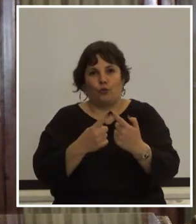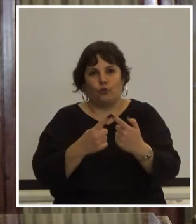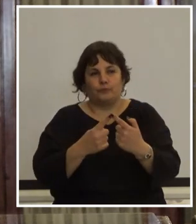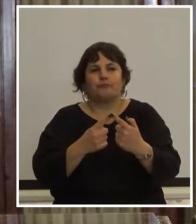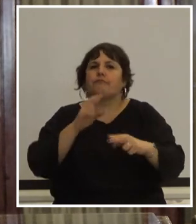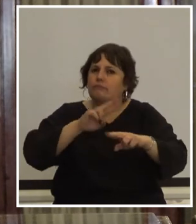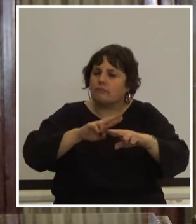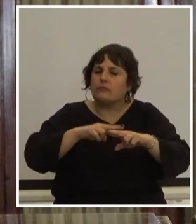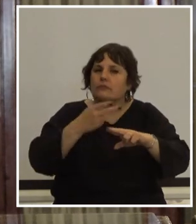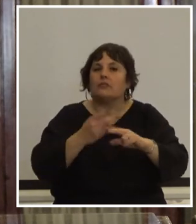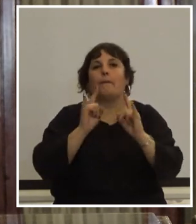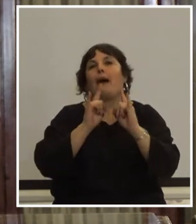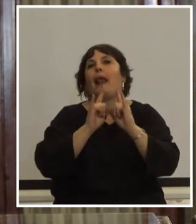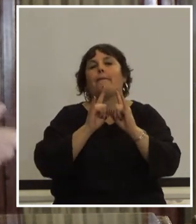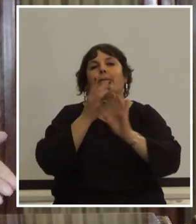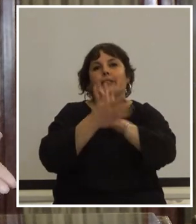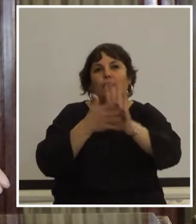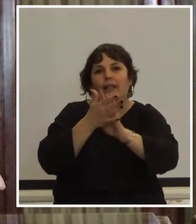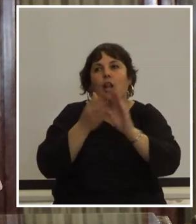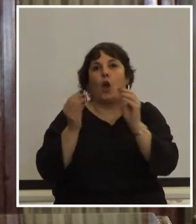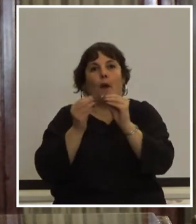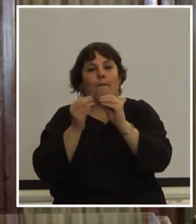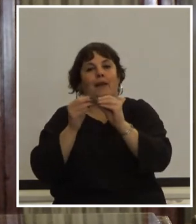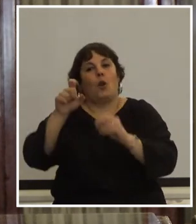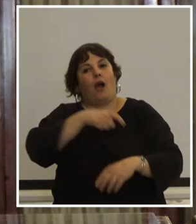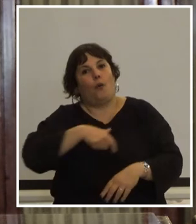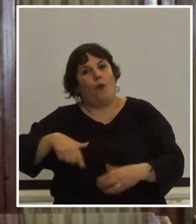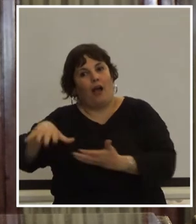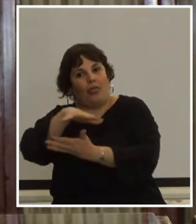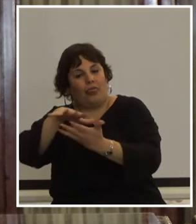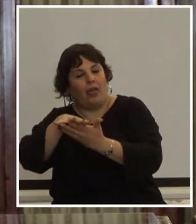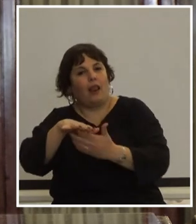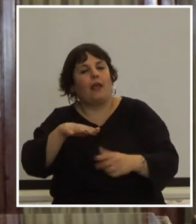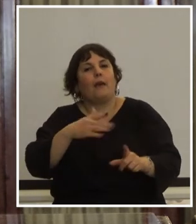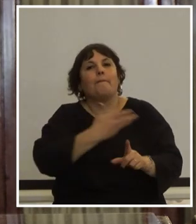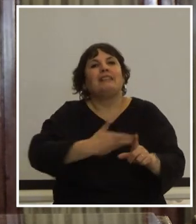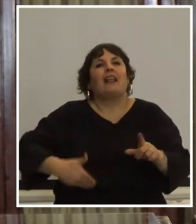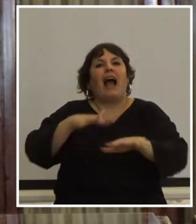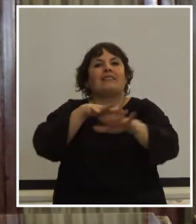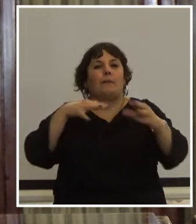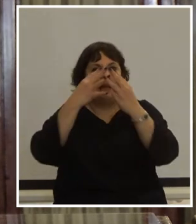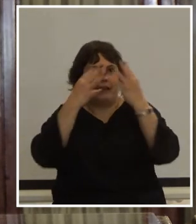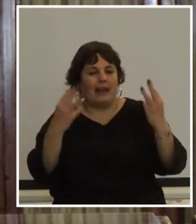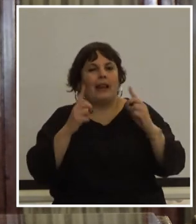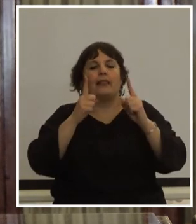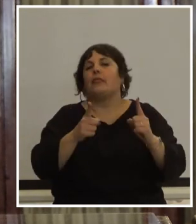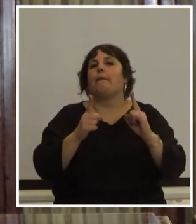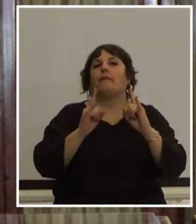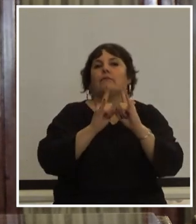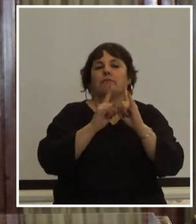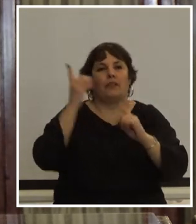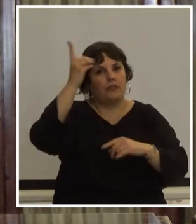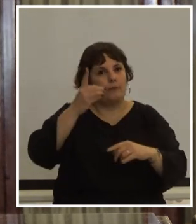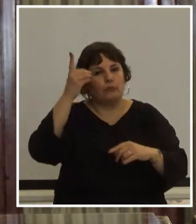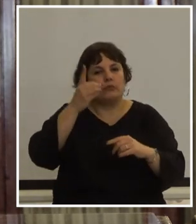otra vez al Parlamento Nacional a los compañeros del Zonal Aguada a la Presidencia de la Asamblea General y a la Cámara de Representantes